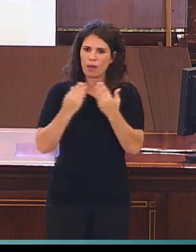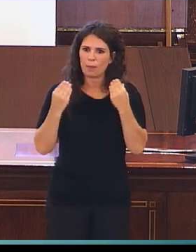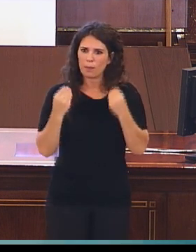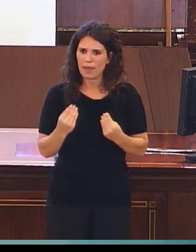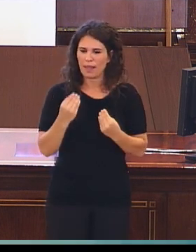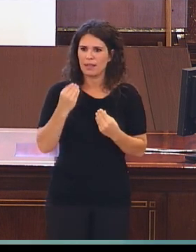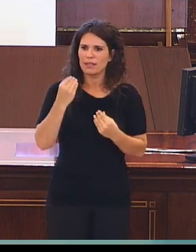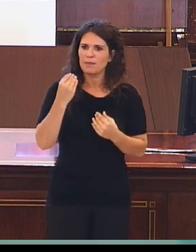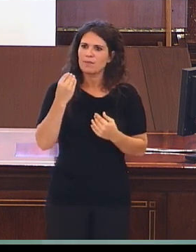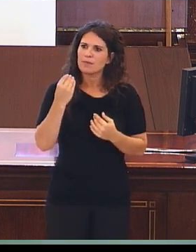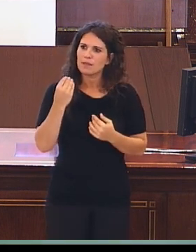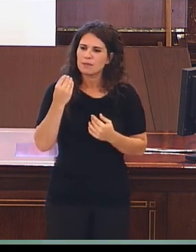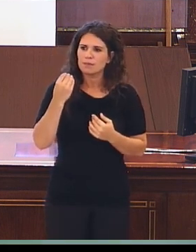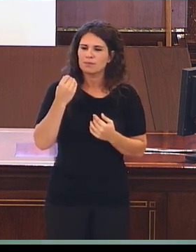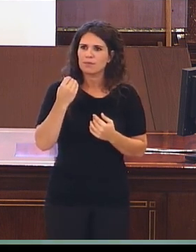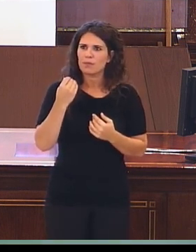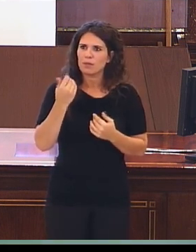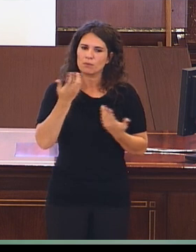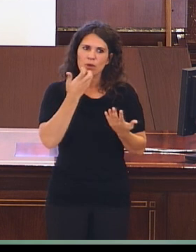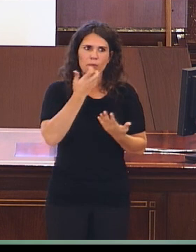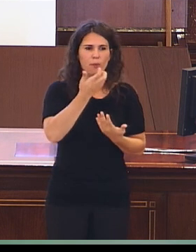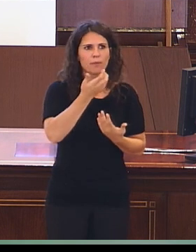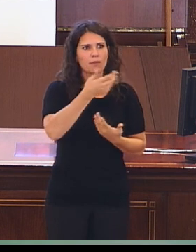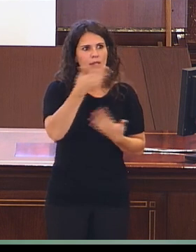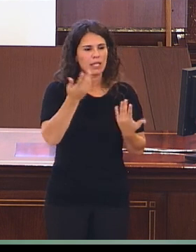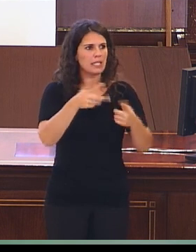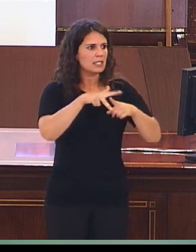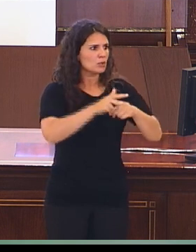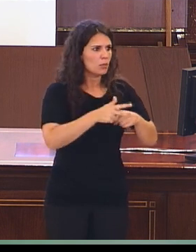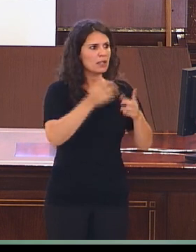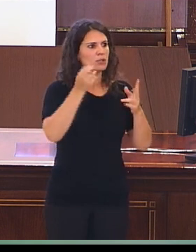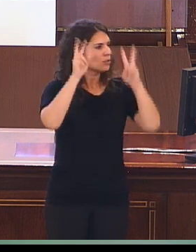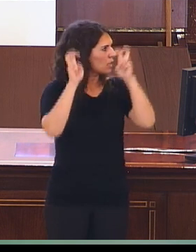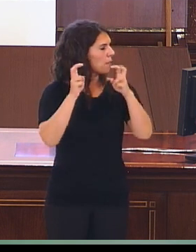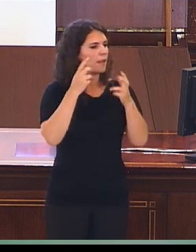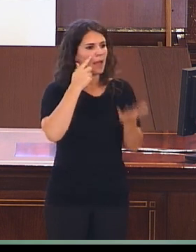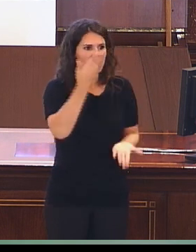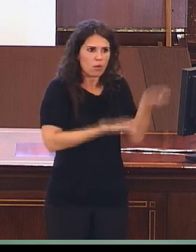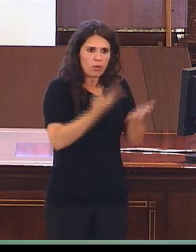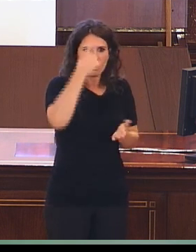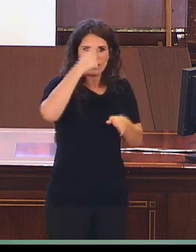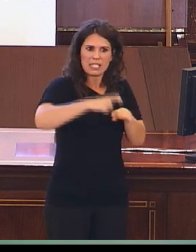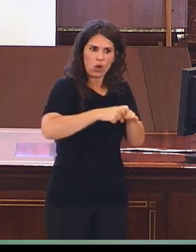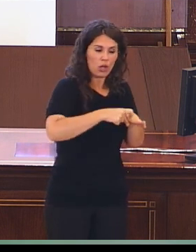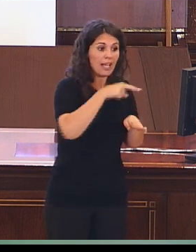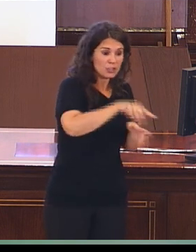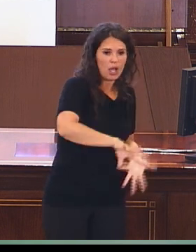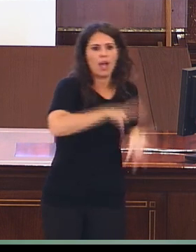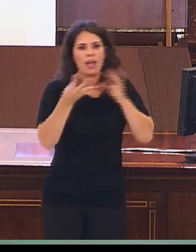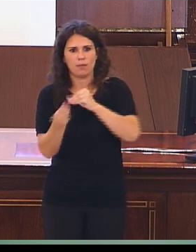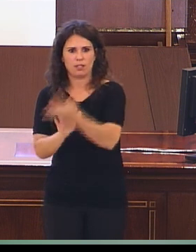instrumentos que se utilizan en evaluación psicológica a la lengua de signos.